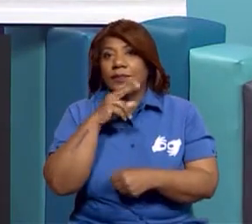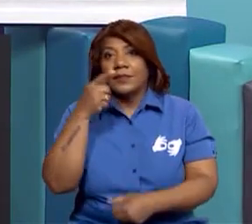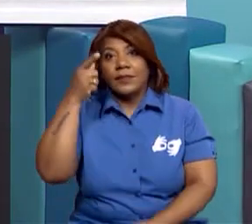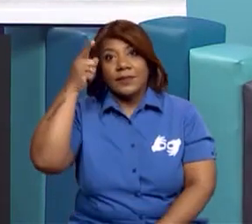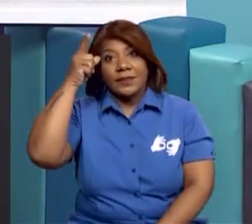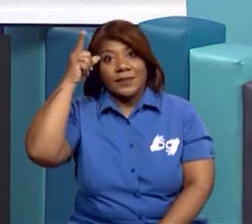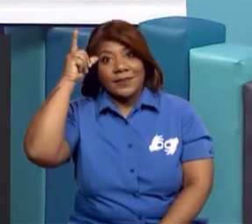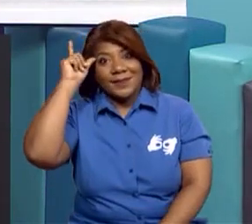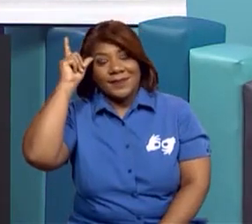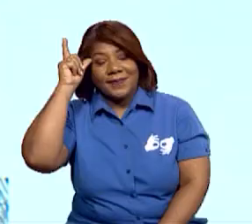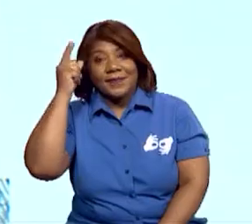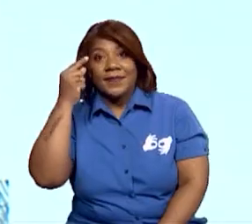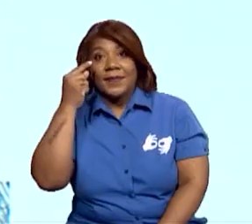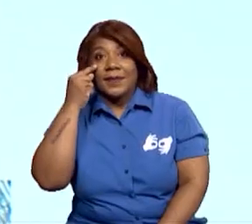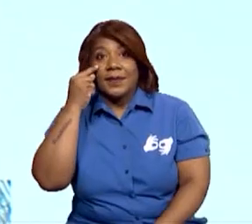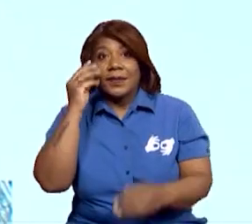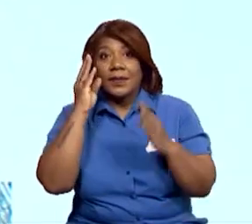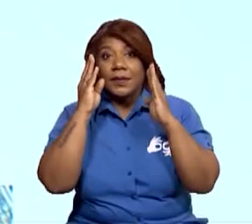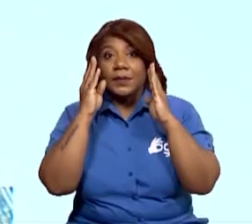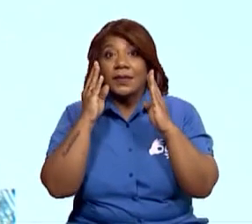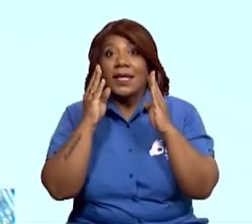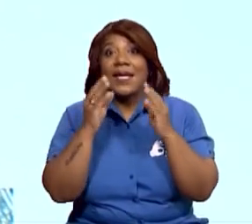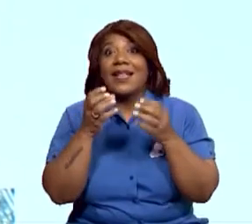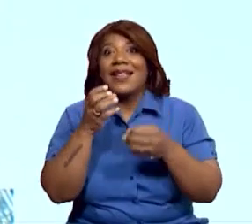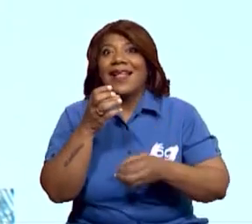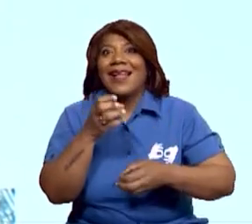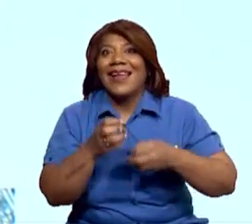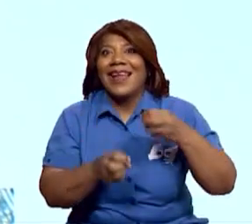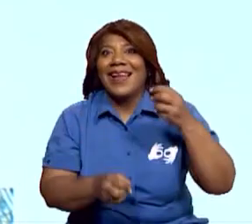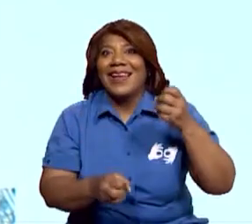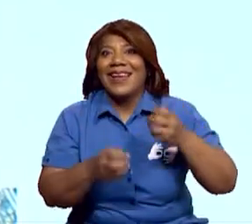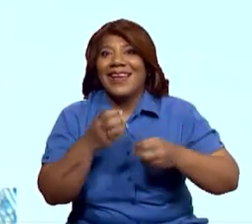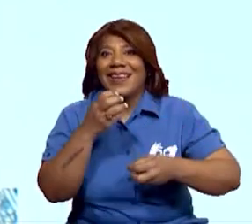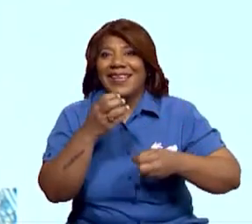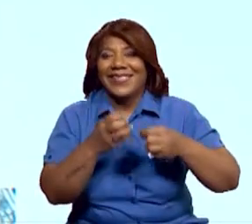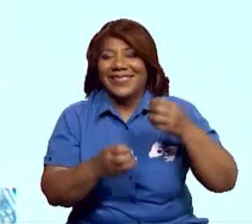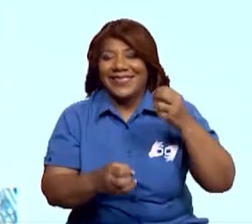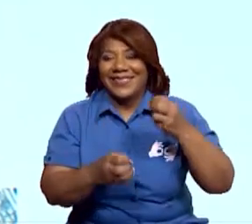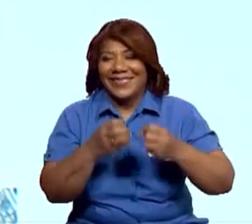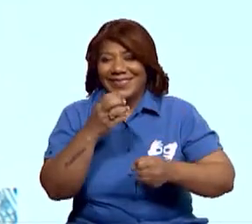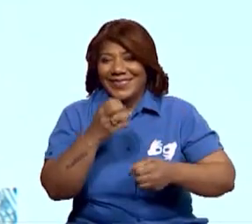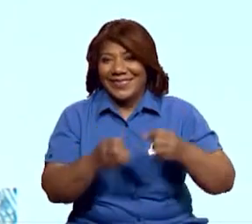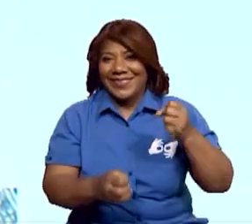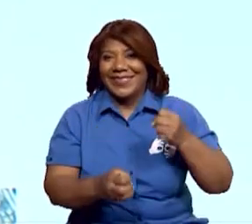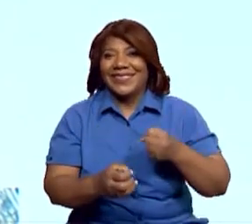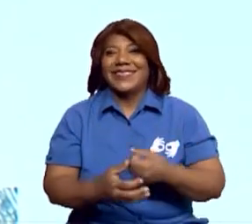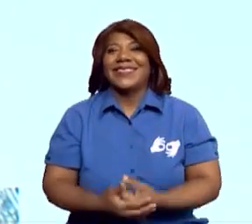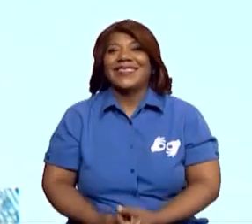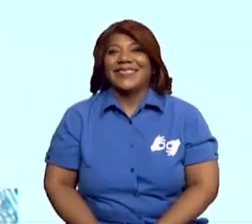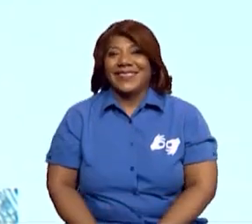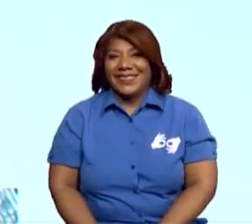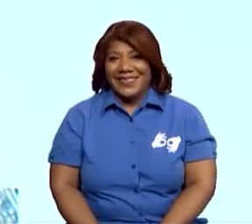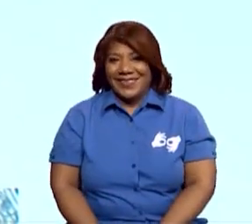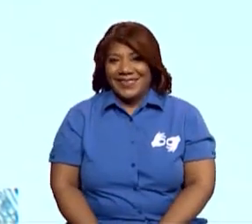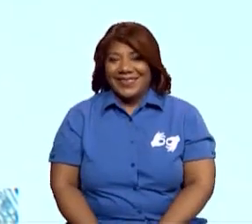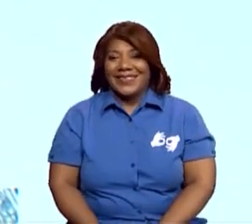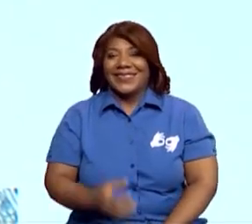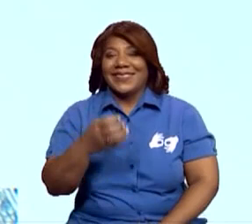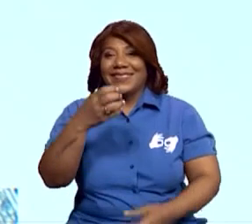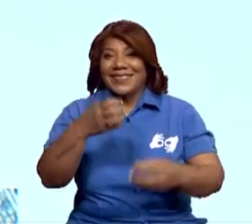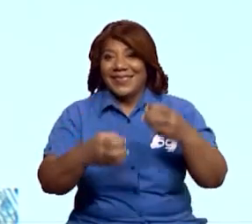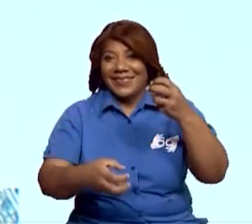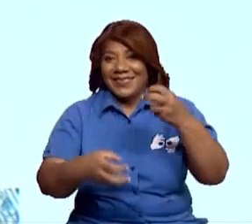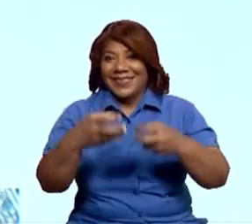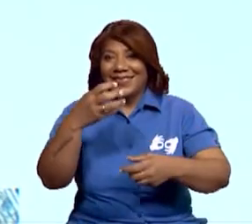¿verdad? Pero observa bien. Si te das cuenta, aquí abajito ya no están las vacas solitas, sino que tienen una